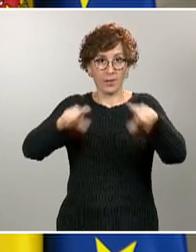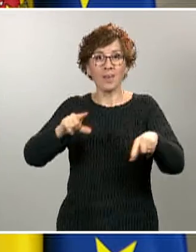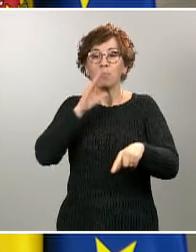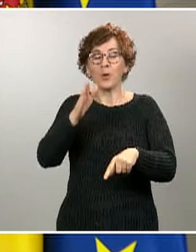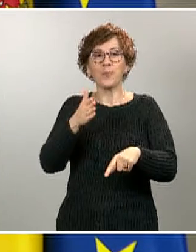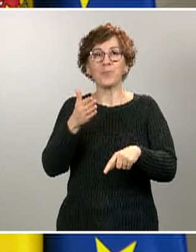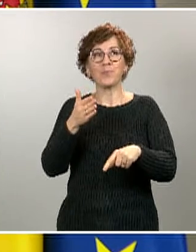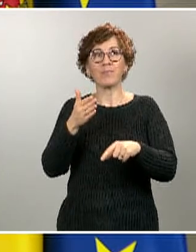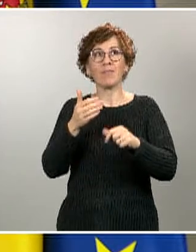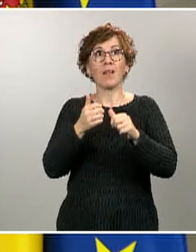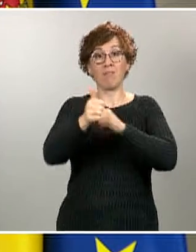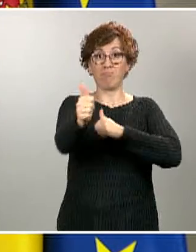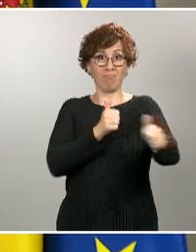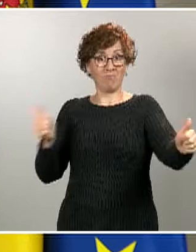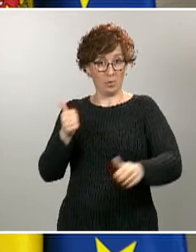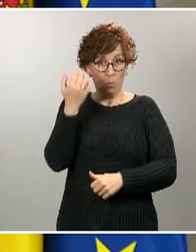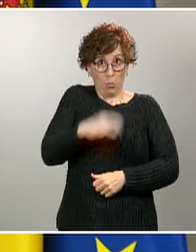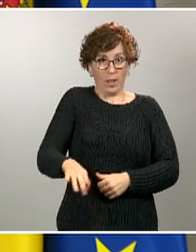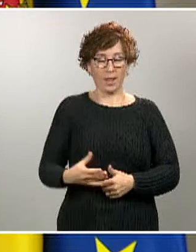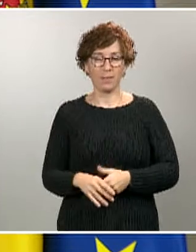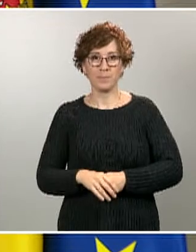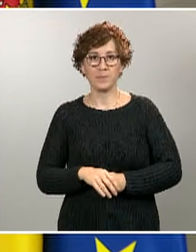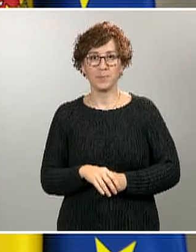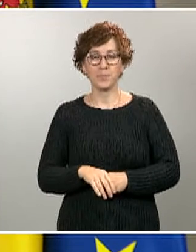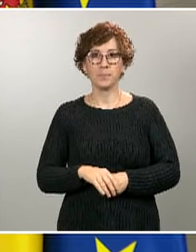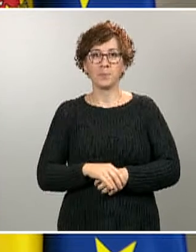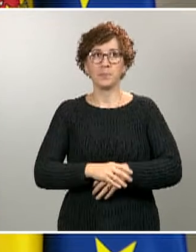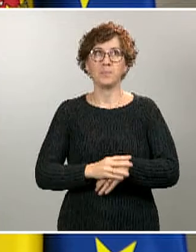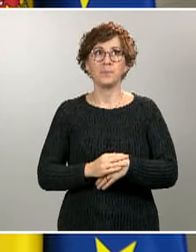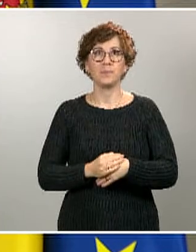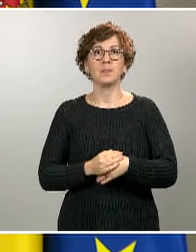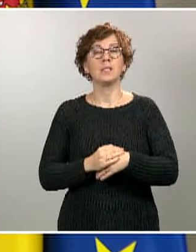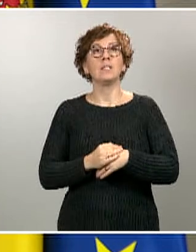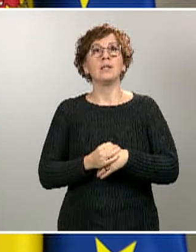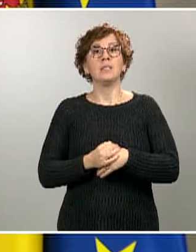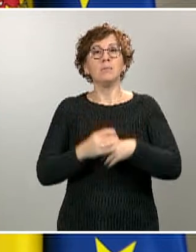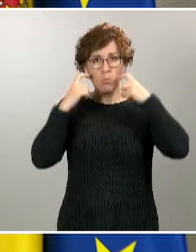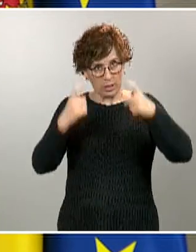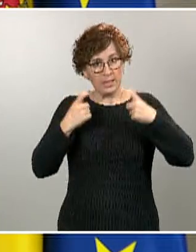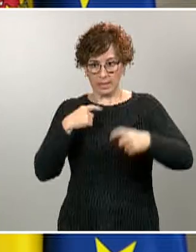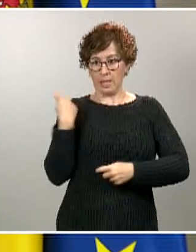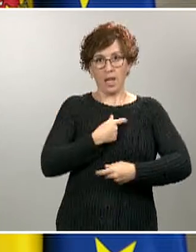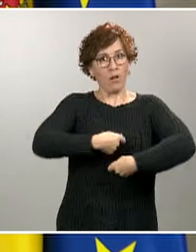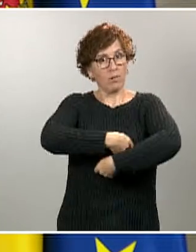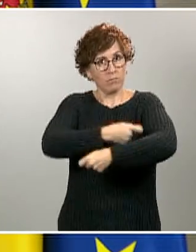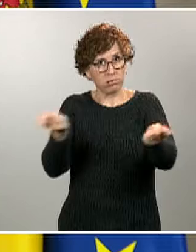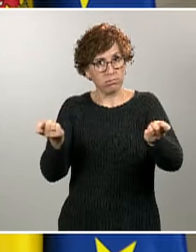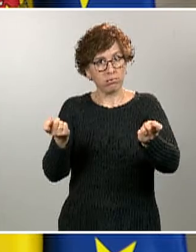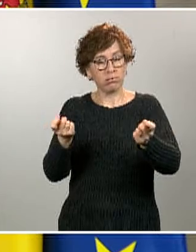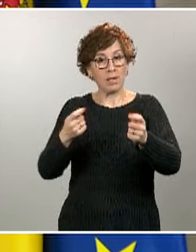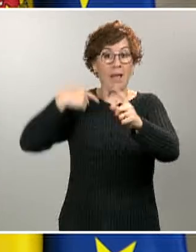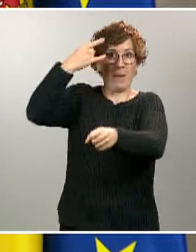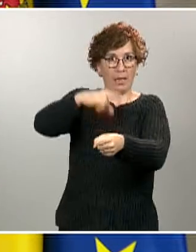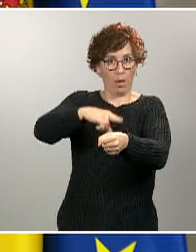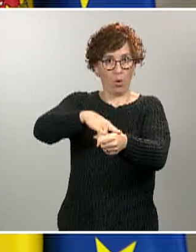distancia interpersonal. Como lo recomendamos, vamos a facilitar este producto a partir del lunes, cuando se inicie la actividad